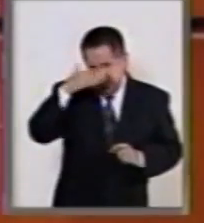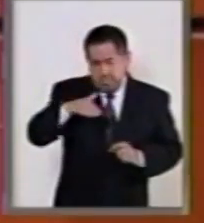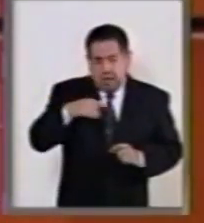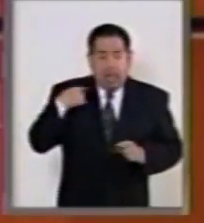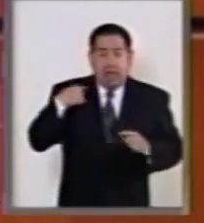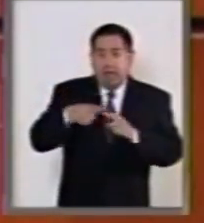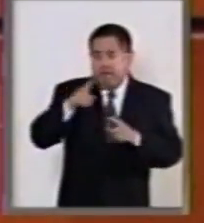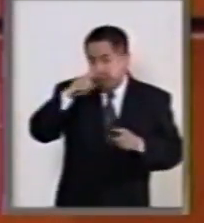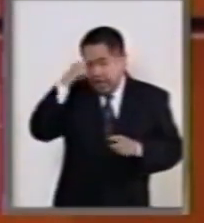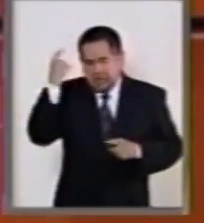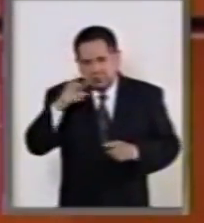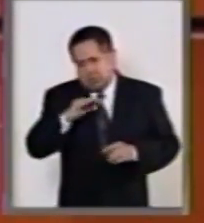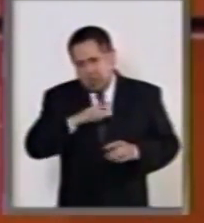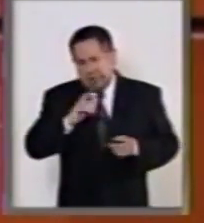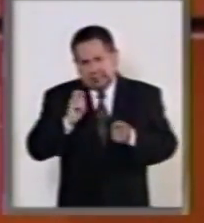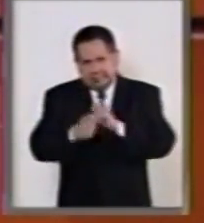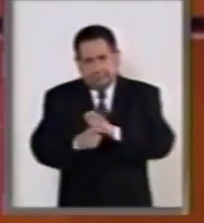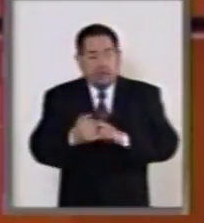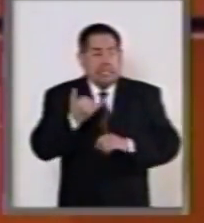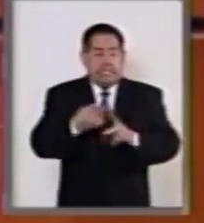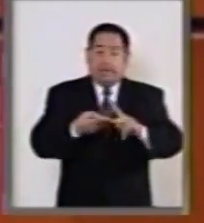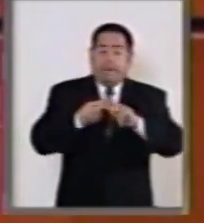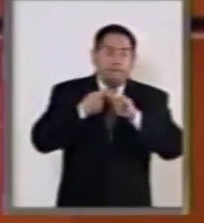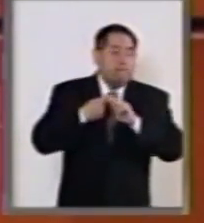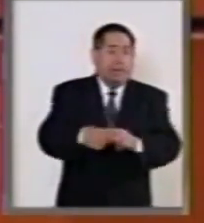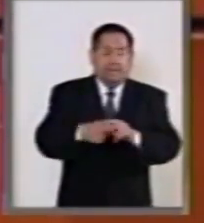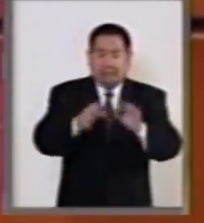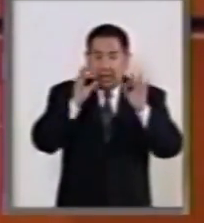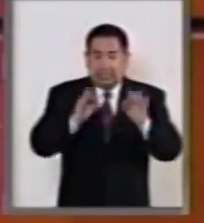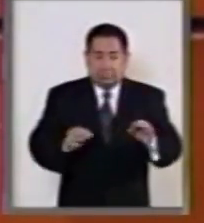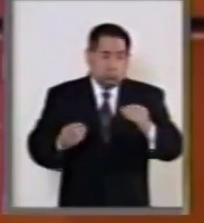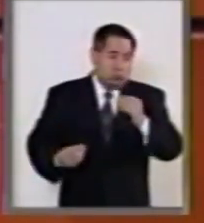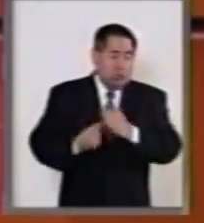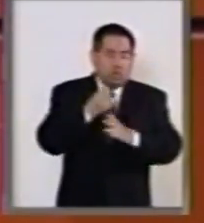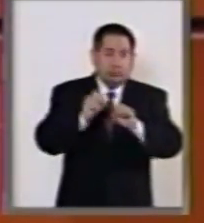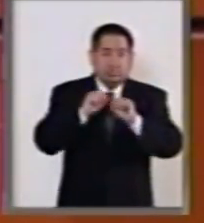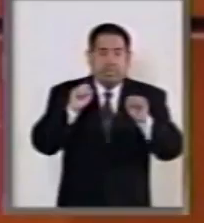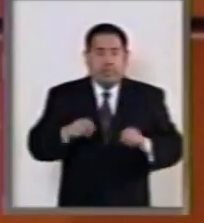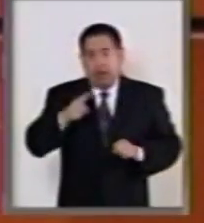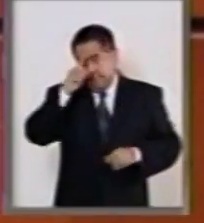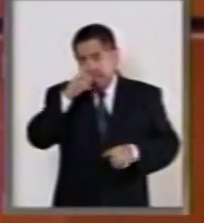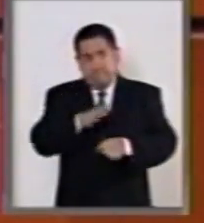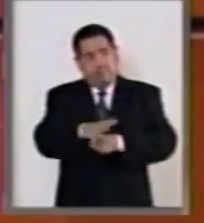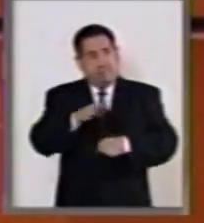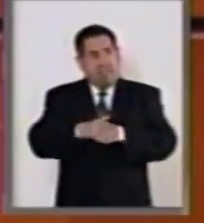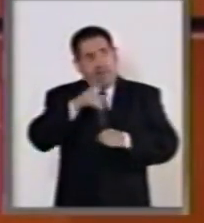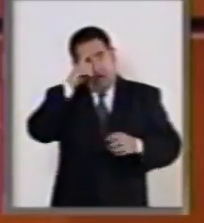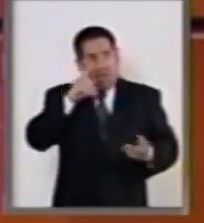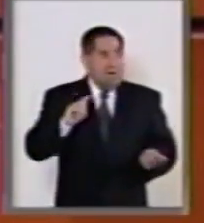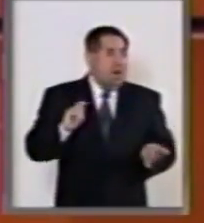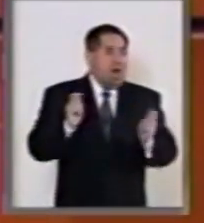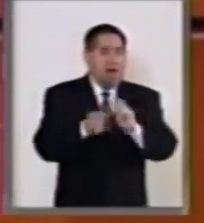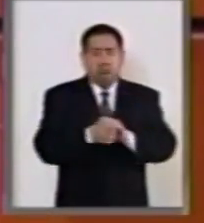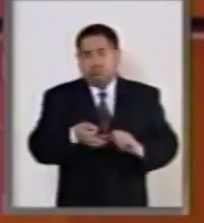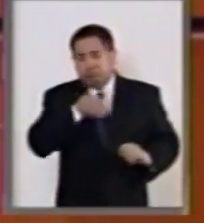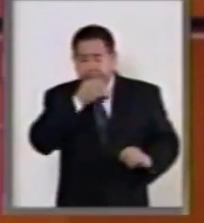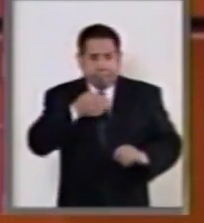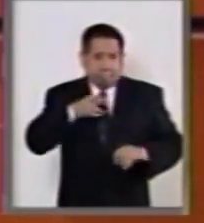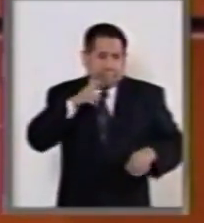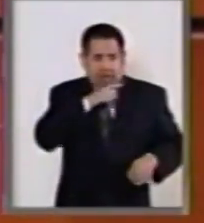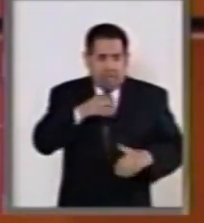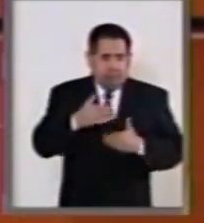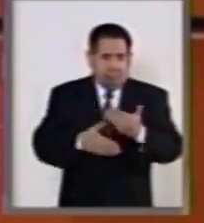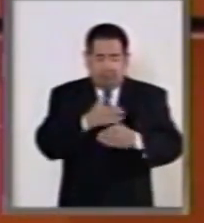años y la propia entrada en vigor de este nuevo sistema no garantiza que transitemos prácticamente